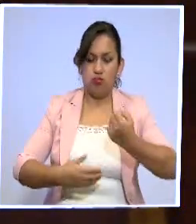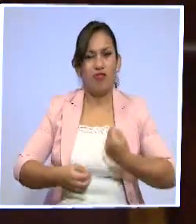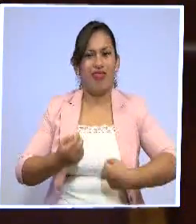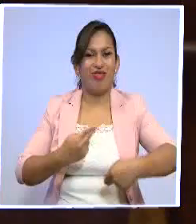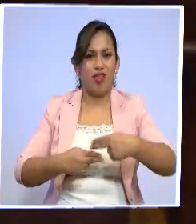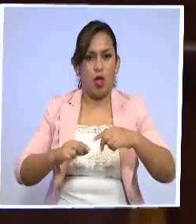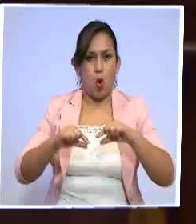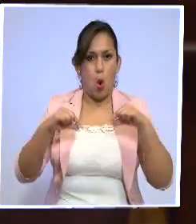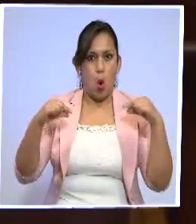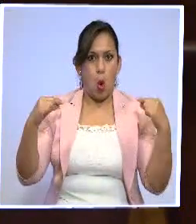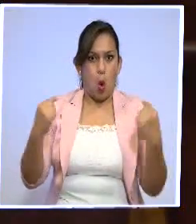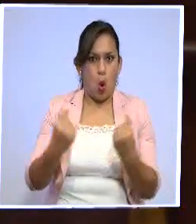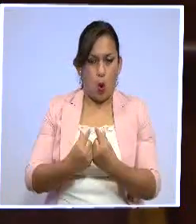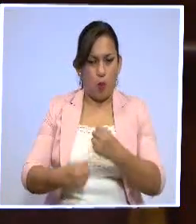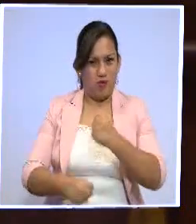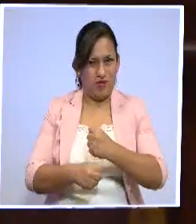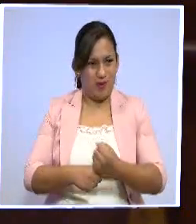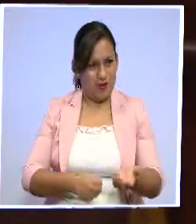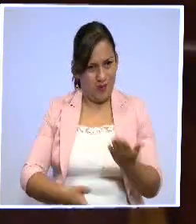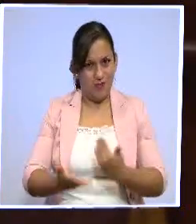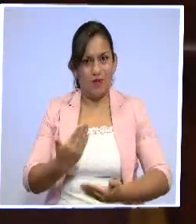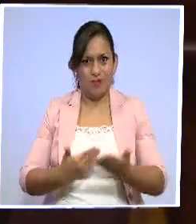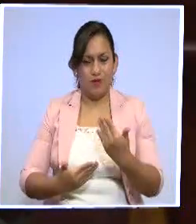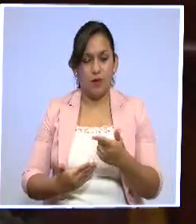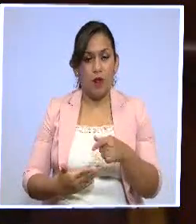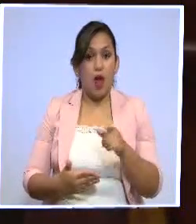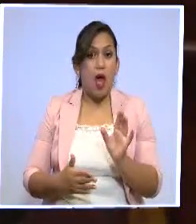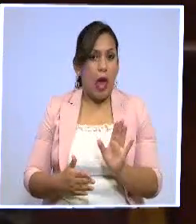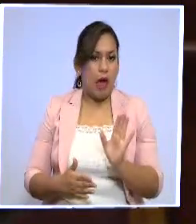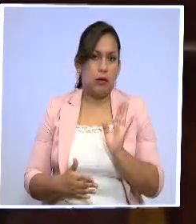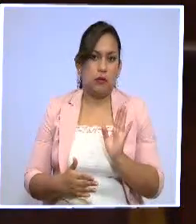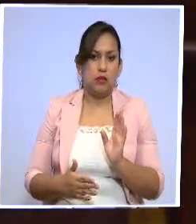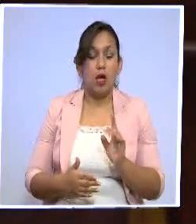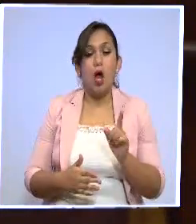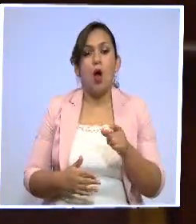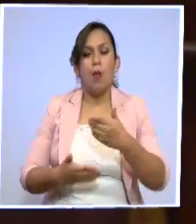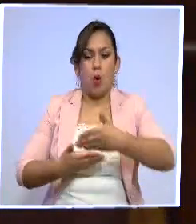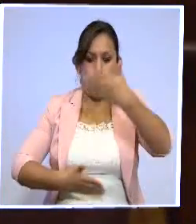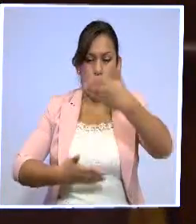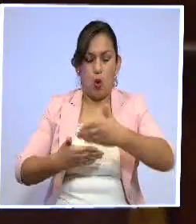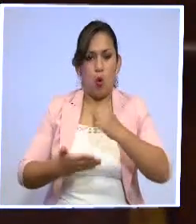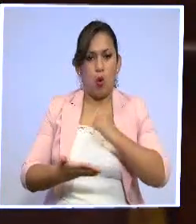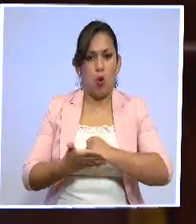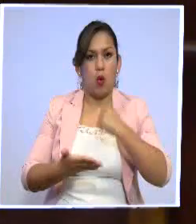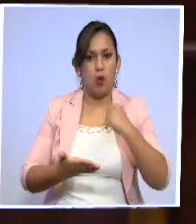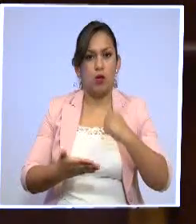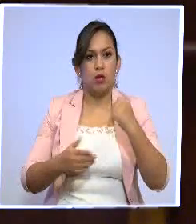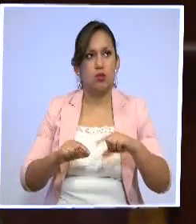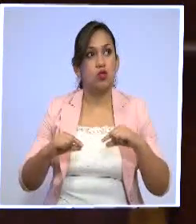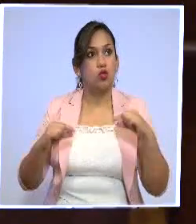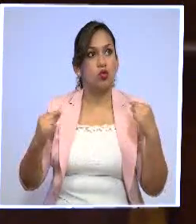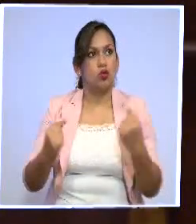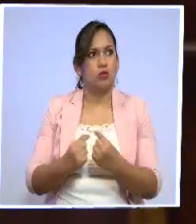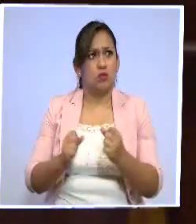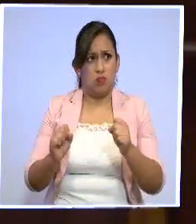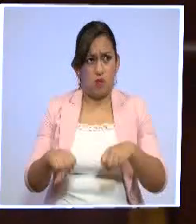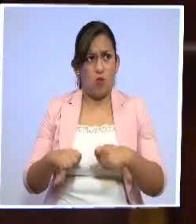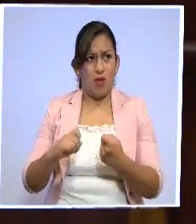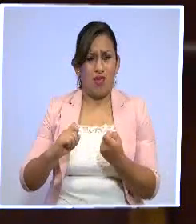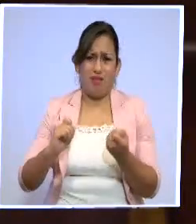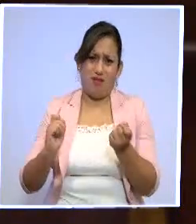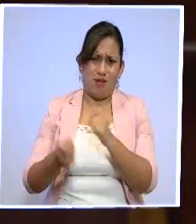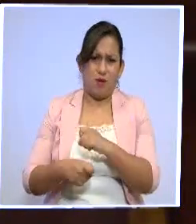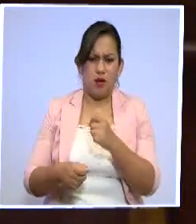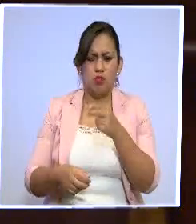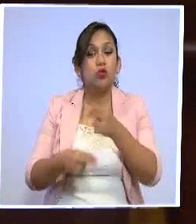diálogo social para terminar con la suscripción lo que nosotros conocemos como contrato colectivo, que podemos cambiarlo por supuesto, del nombre me